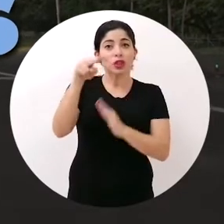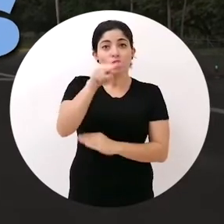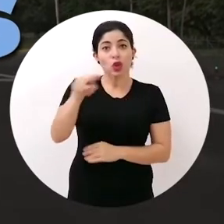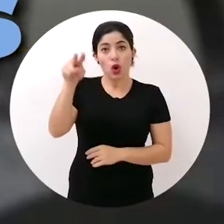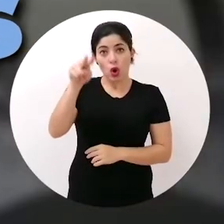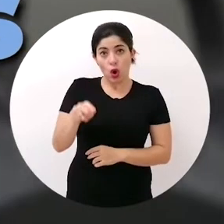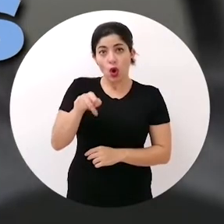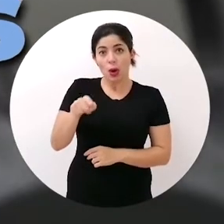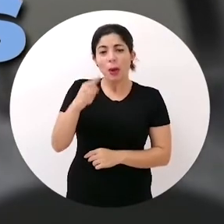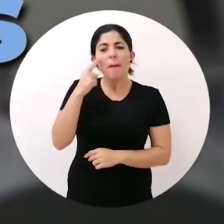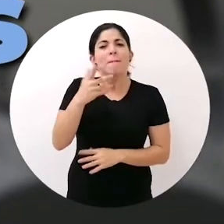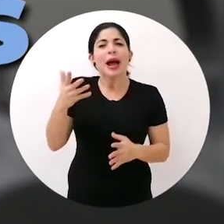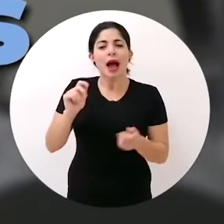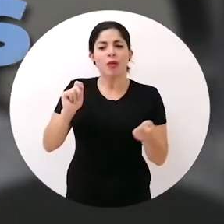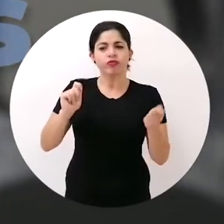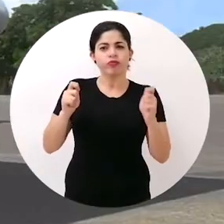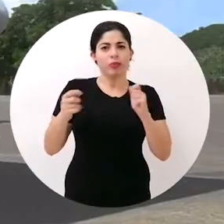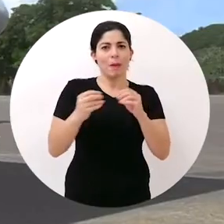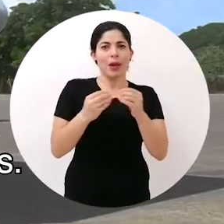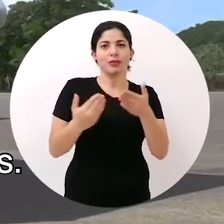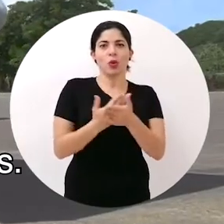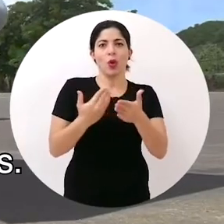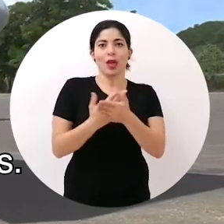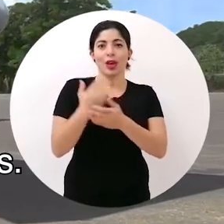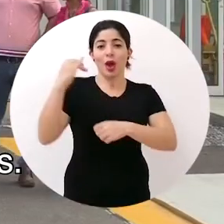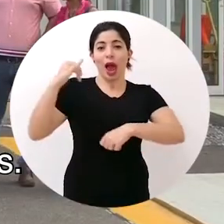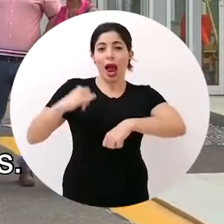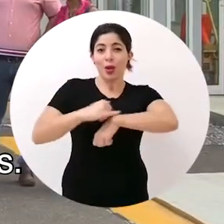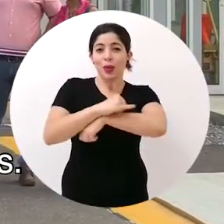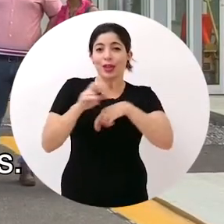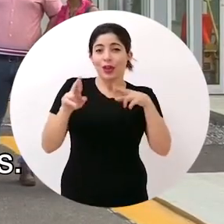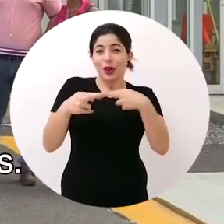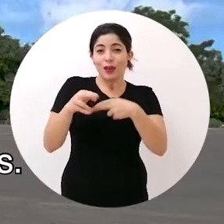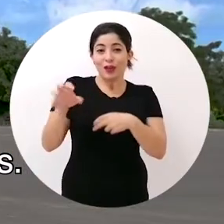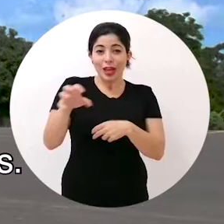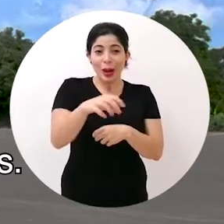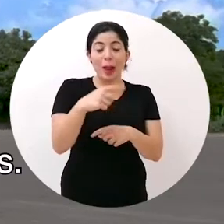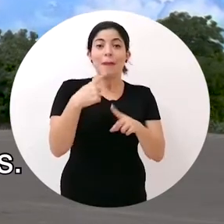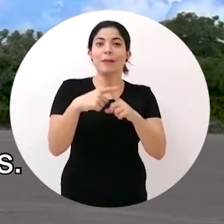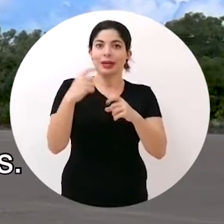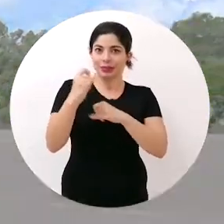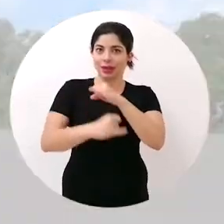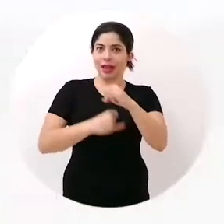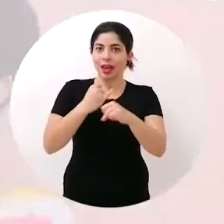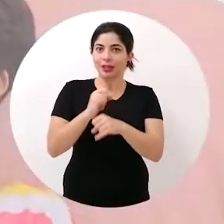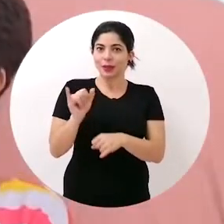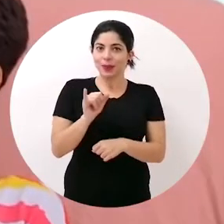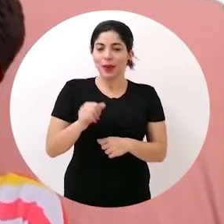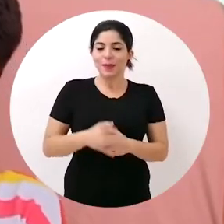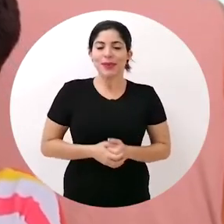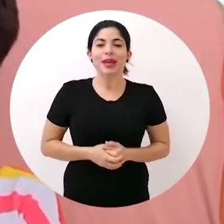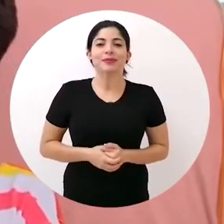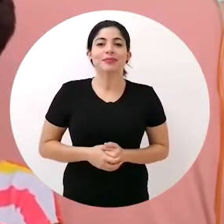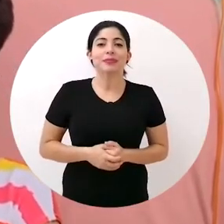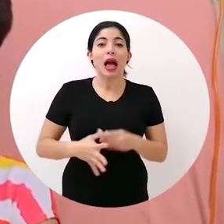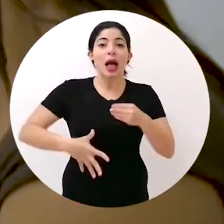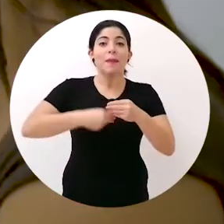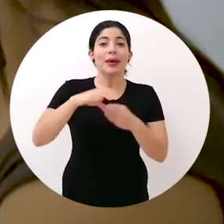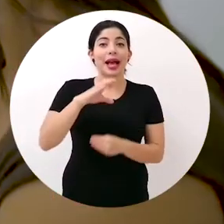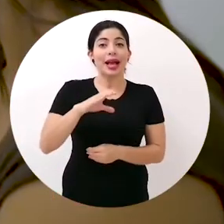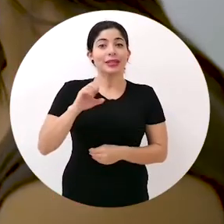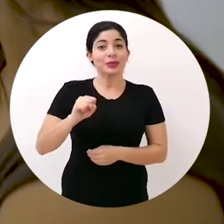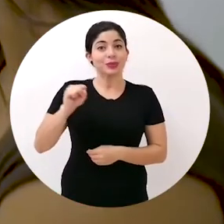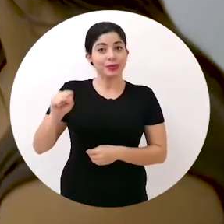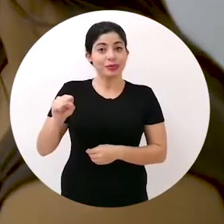millones de colones para la modernización de aeropuertos regionales e internacionales. Además, la Caja